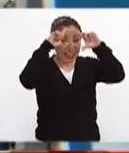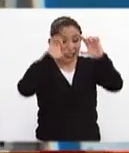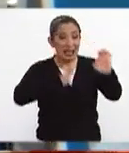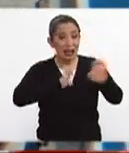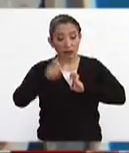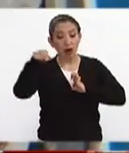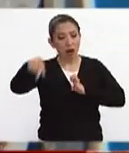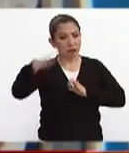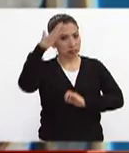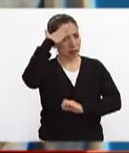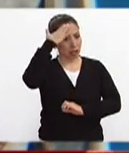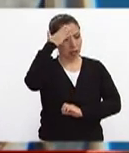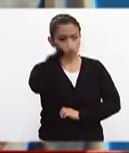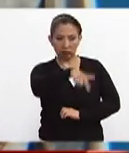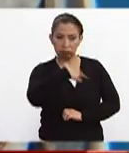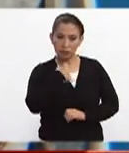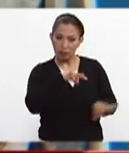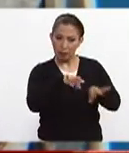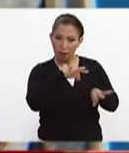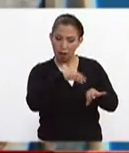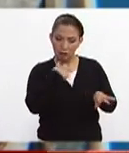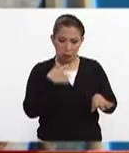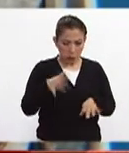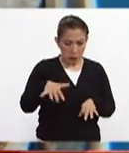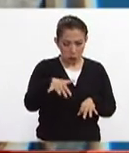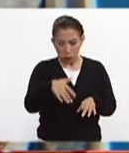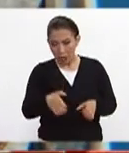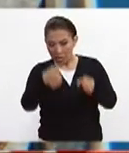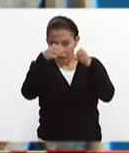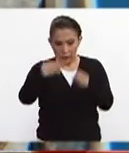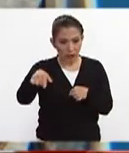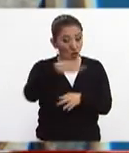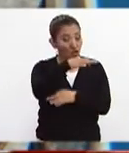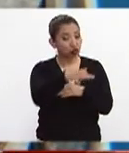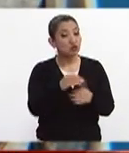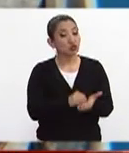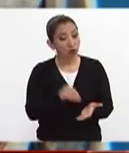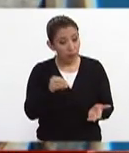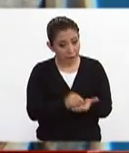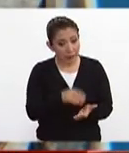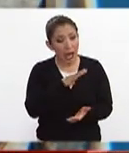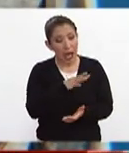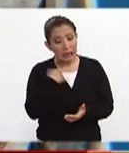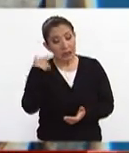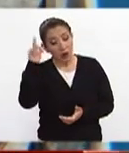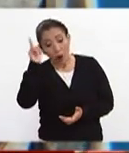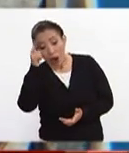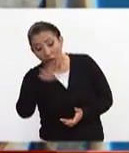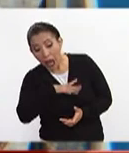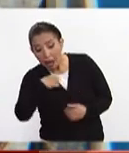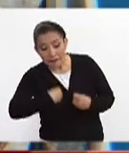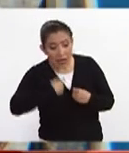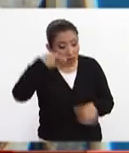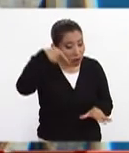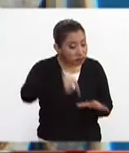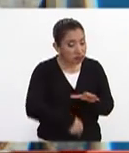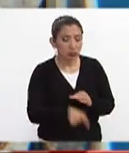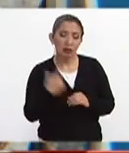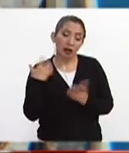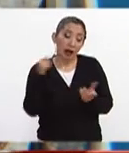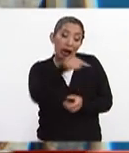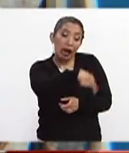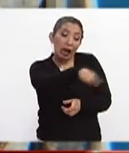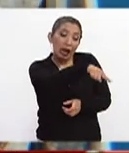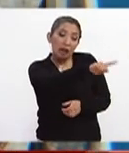Armada los que están encabezando las labores de rescate en los edificios en donde todavía se tiene esperanza de que exista vida, así que bueno,